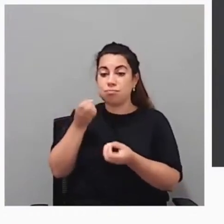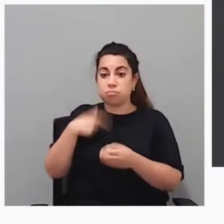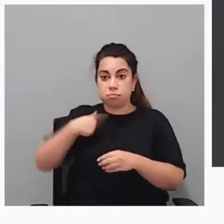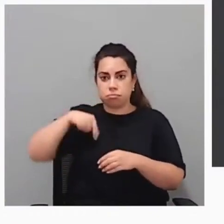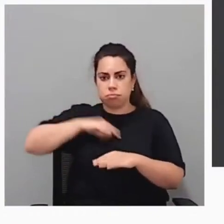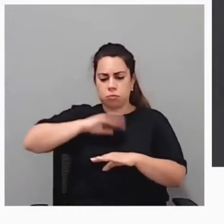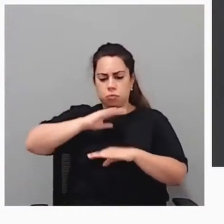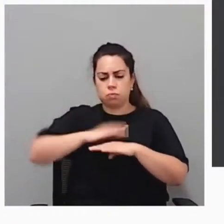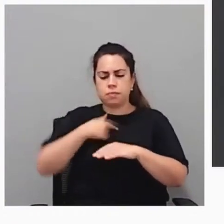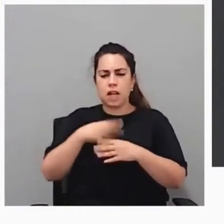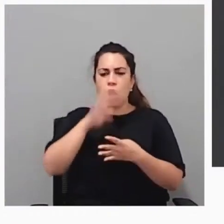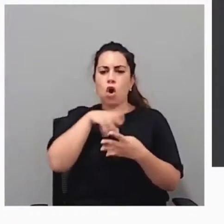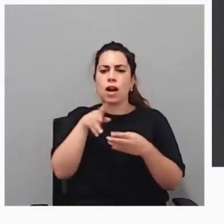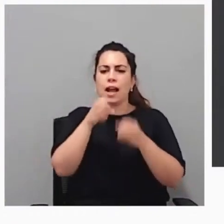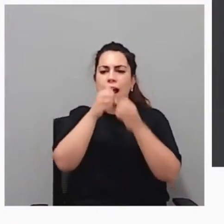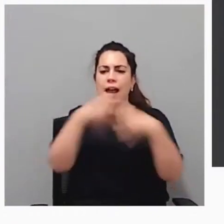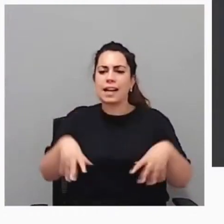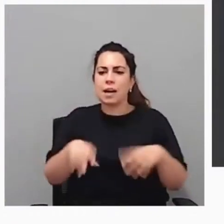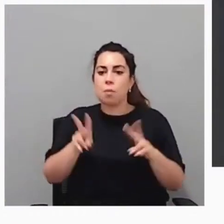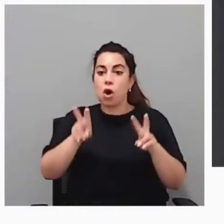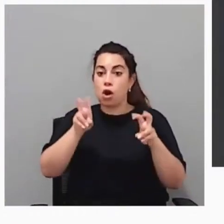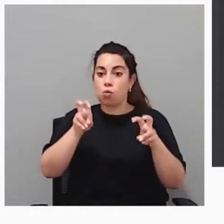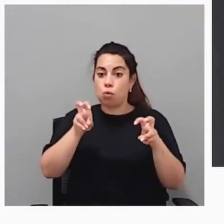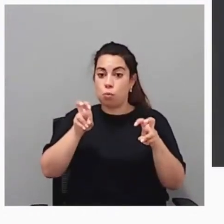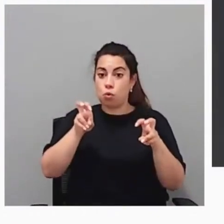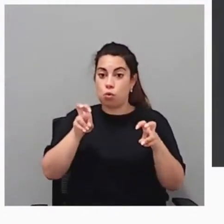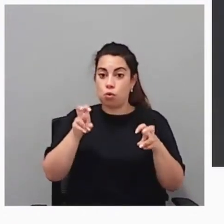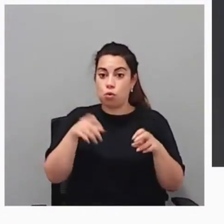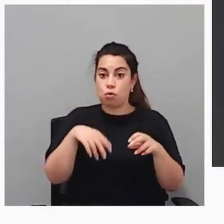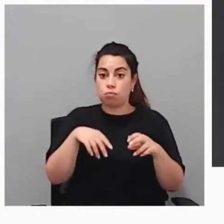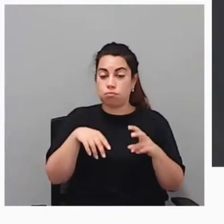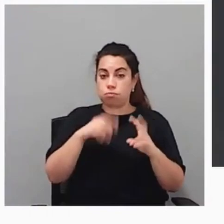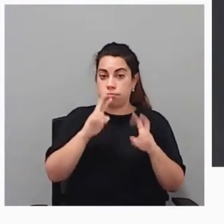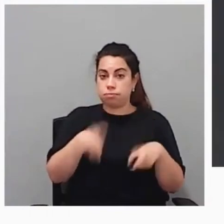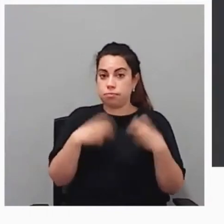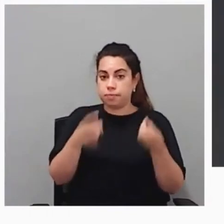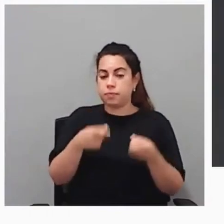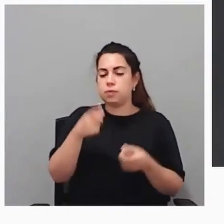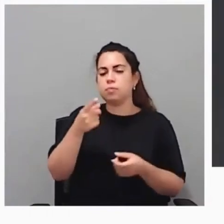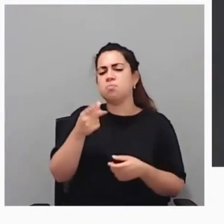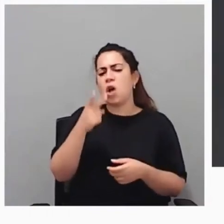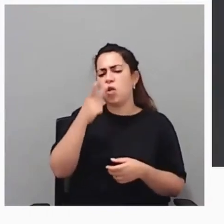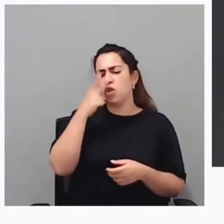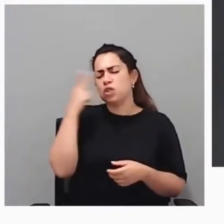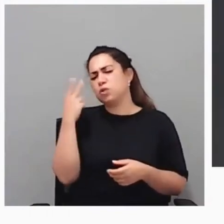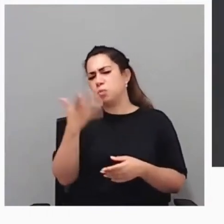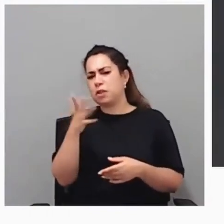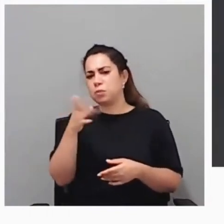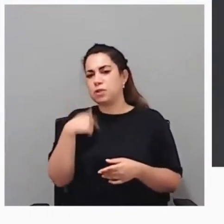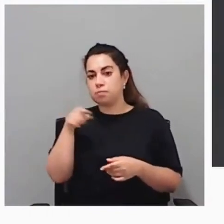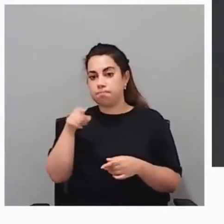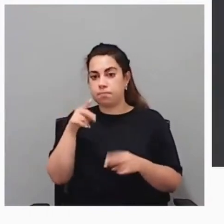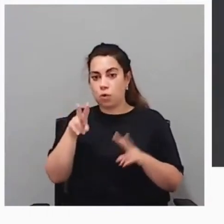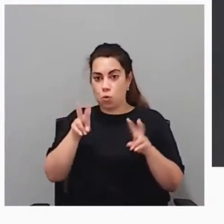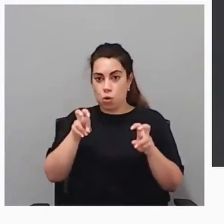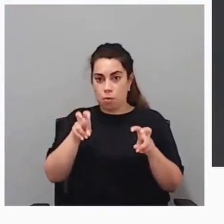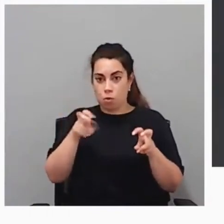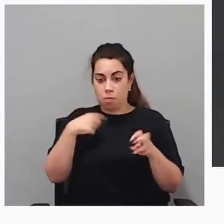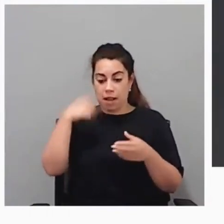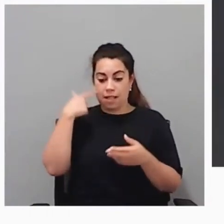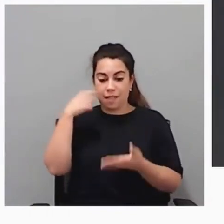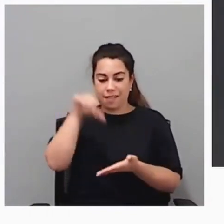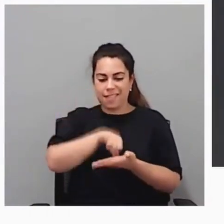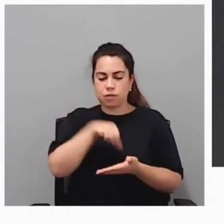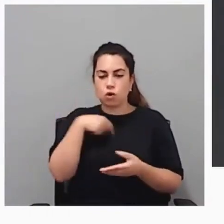organigrama. Y este es nuestro organigrama desde hace año y medio. Empezamos a ver cuál es nuestro centro de actuación. Y hubo mucho